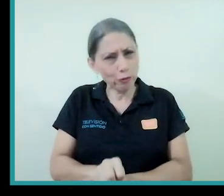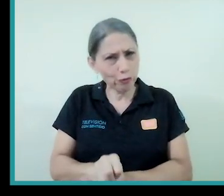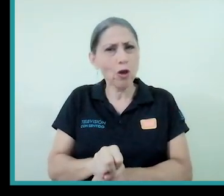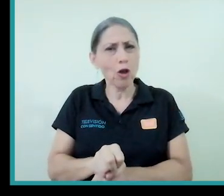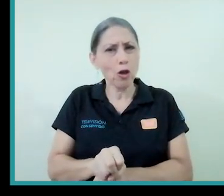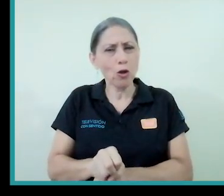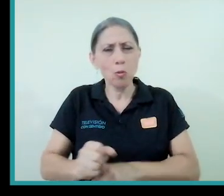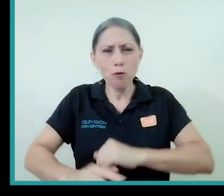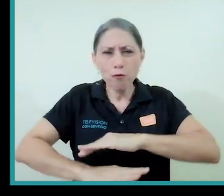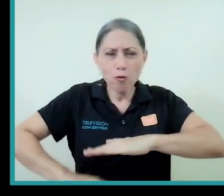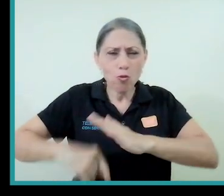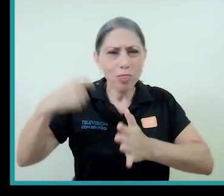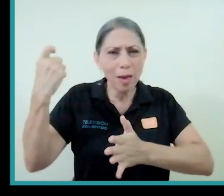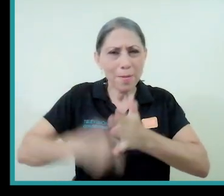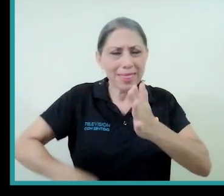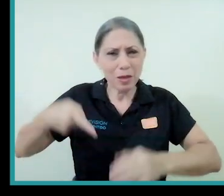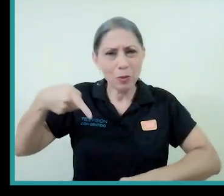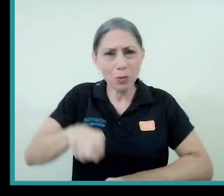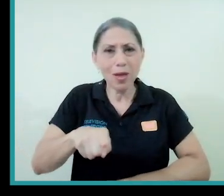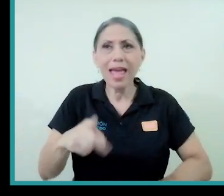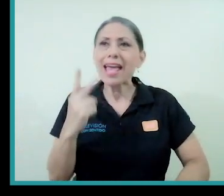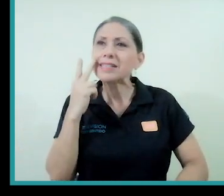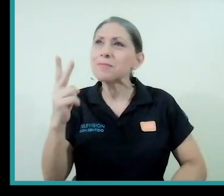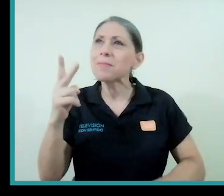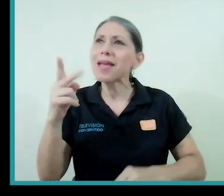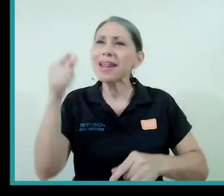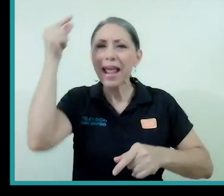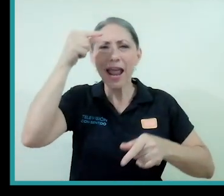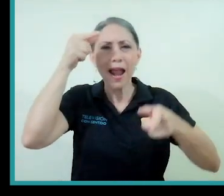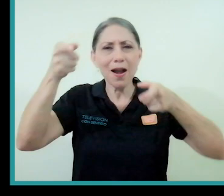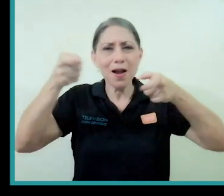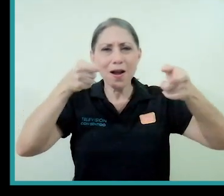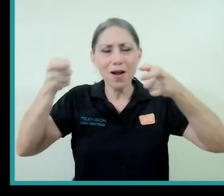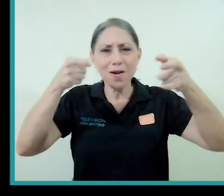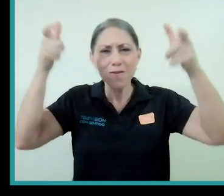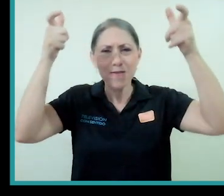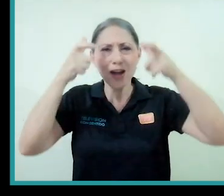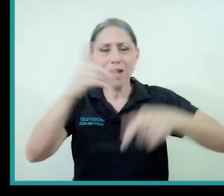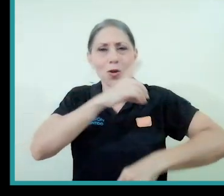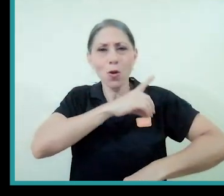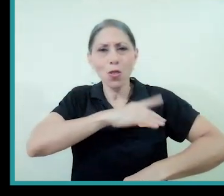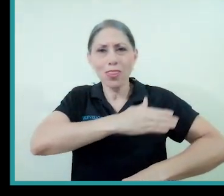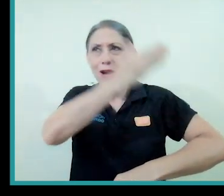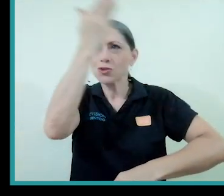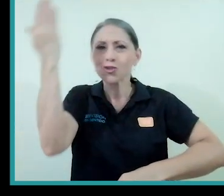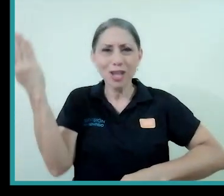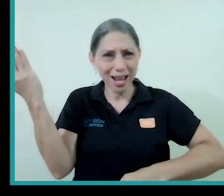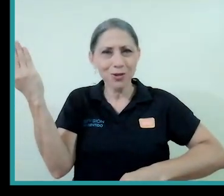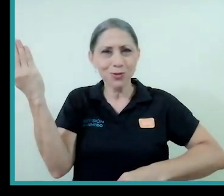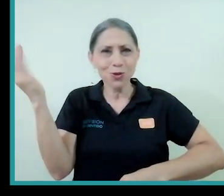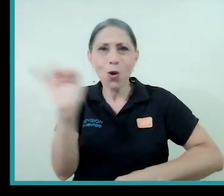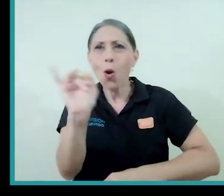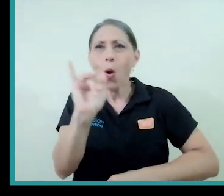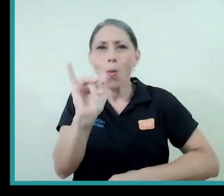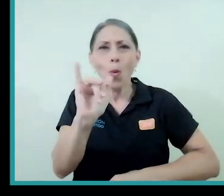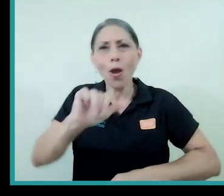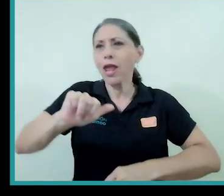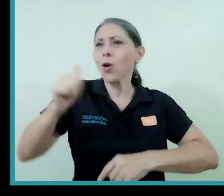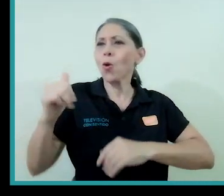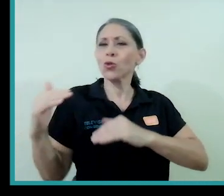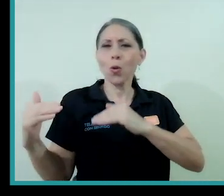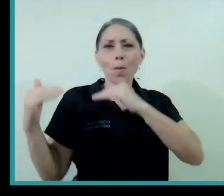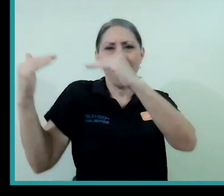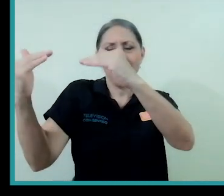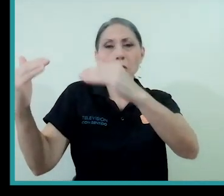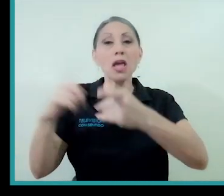violentos se basan en ver el reino de los cielos como si literalmente estuviera en otro plano celestial. Entonces, yo no me voy